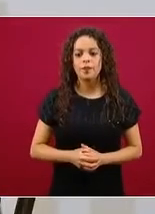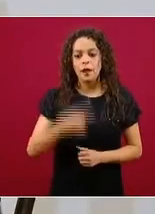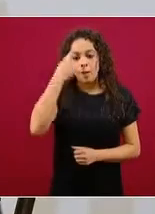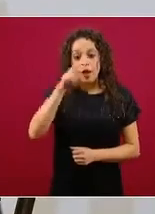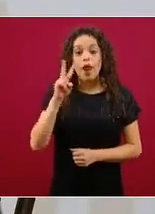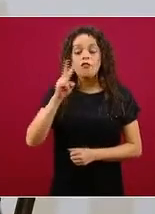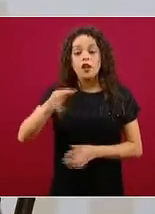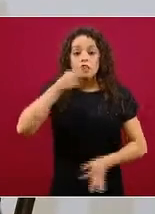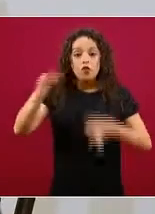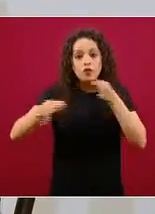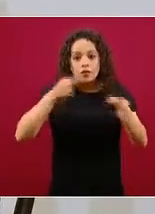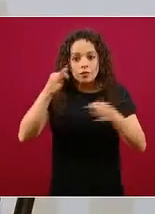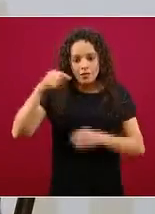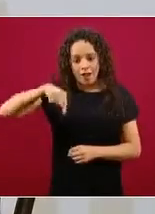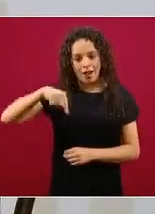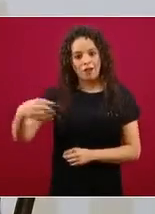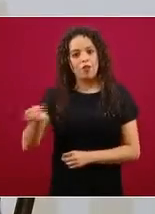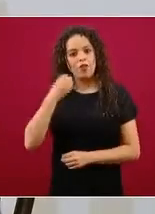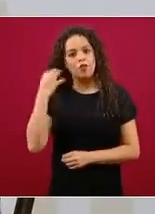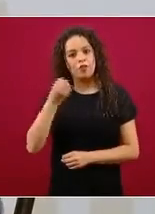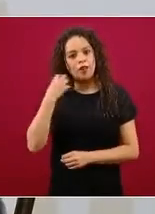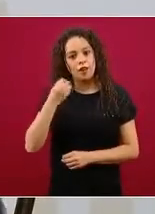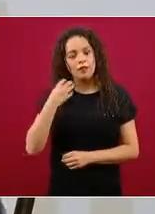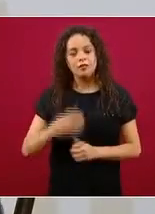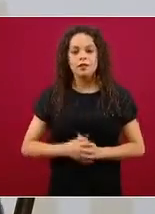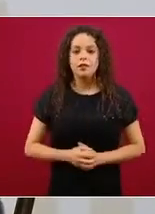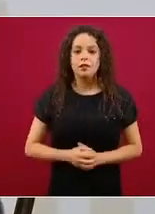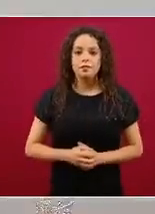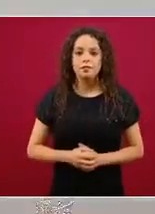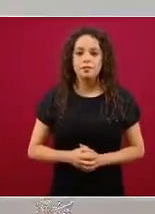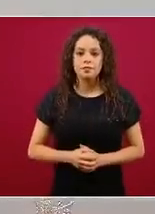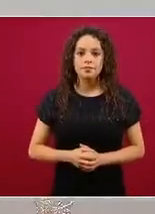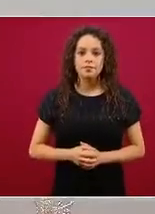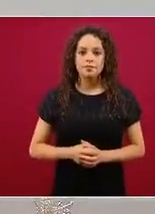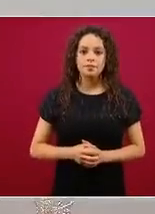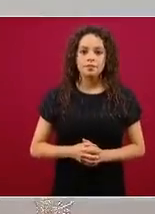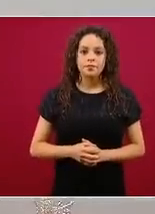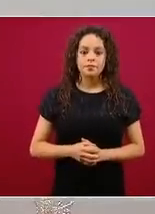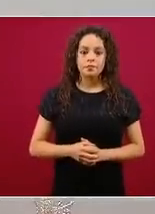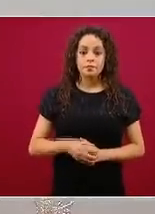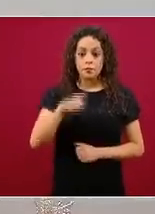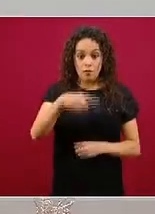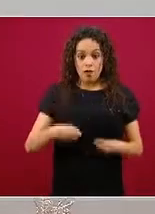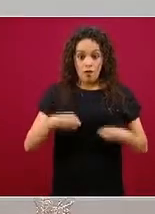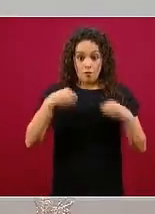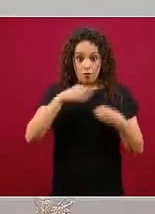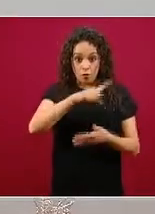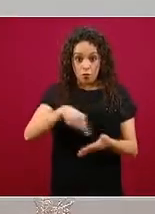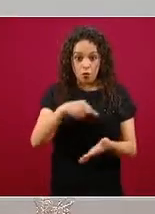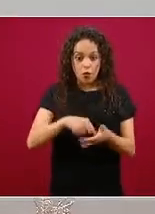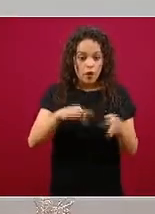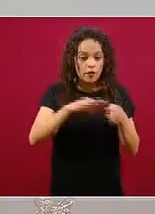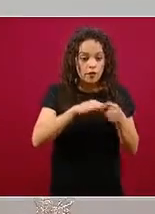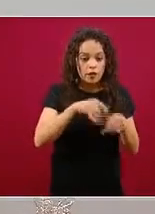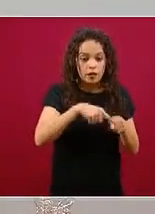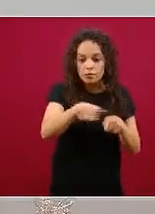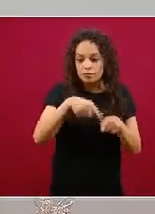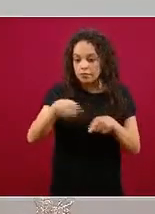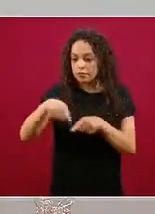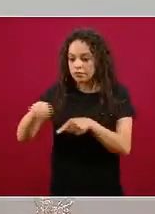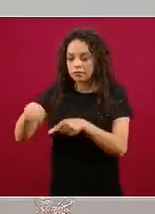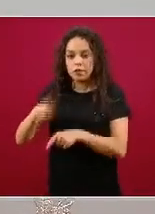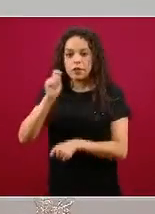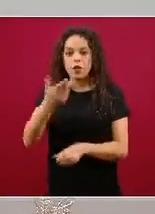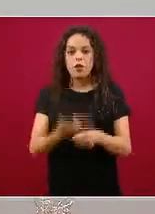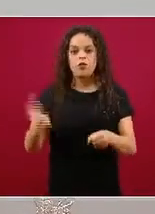prensa y para saber alrededor de donde están o alrededor de donde viven, qué unidades de salud hay, que sean COVID y que sean